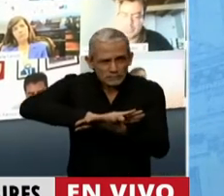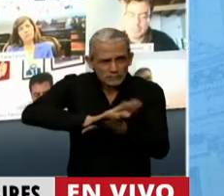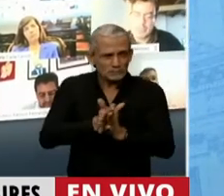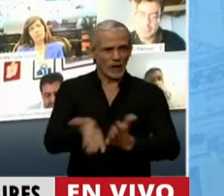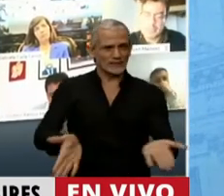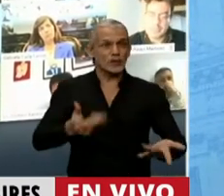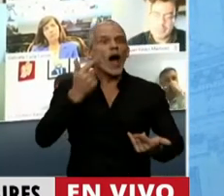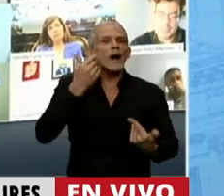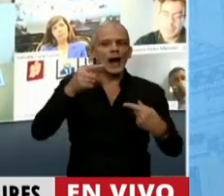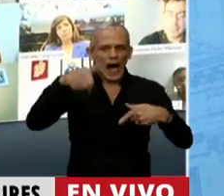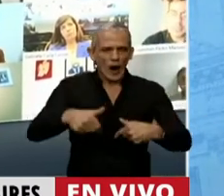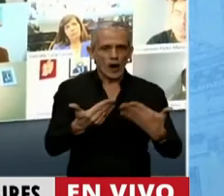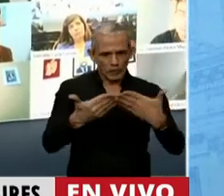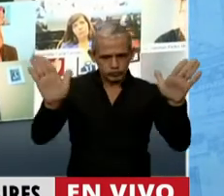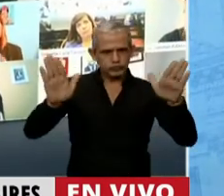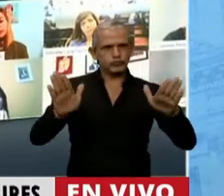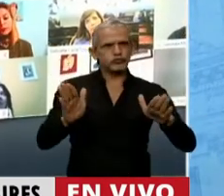espero que esta vez funcione.